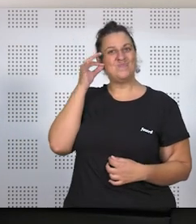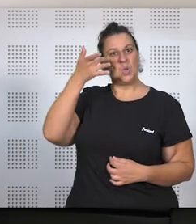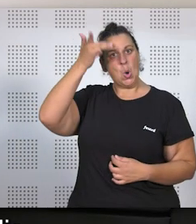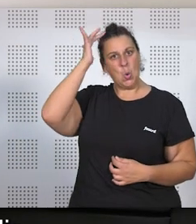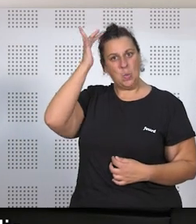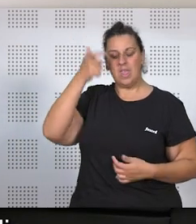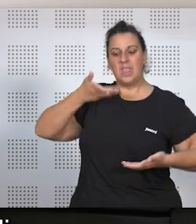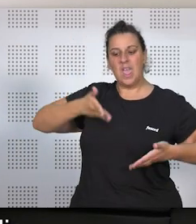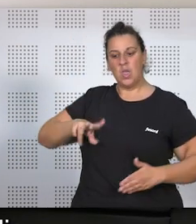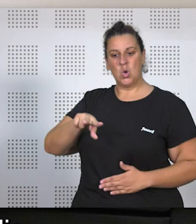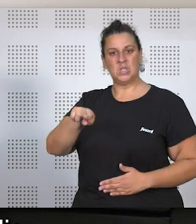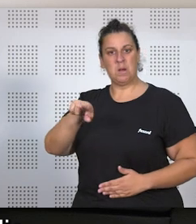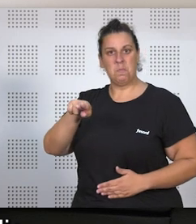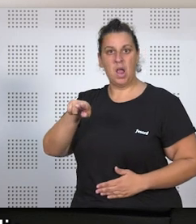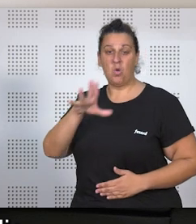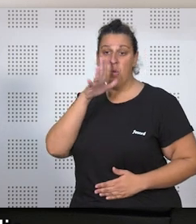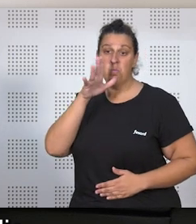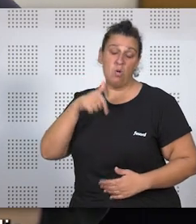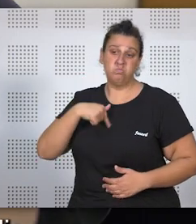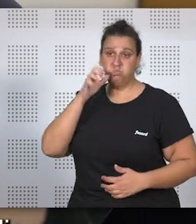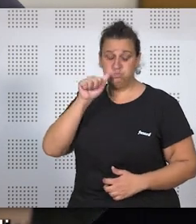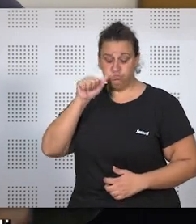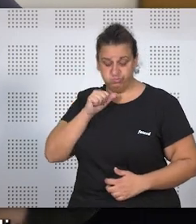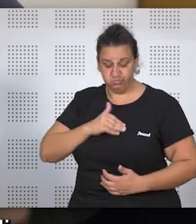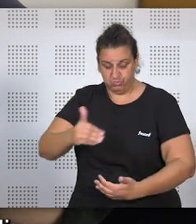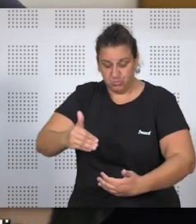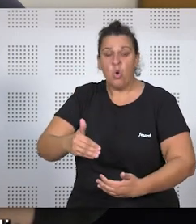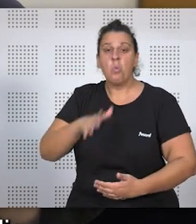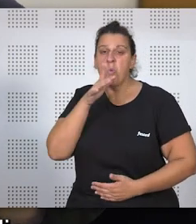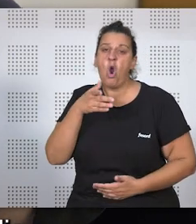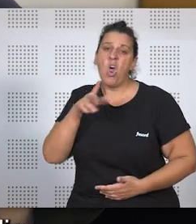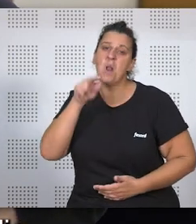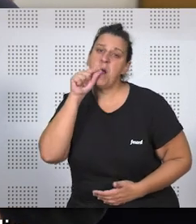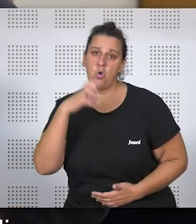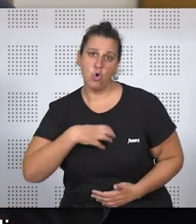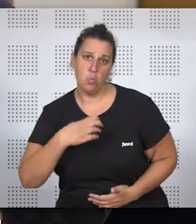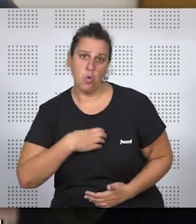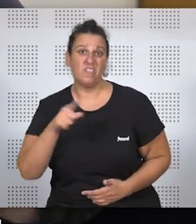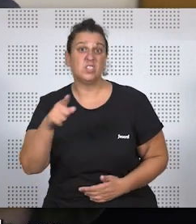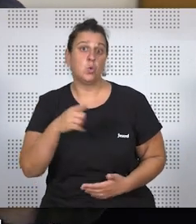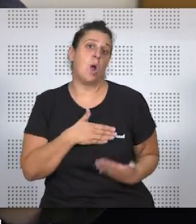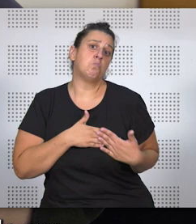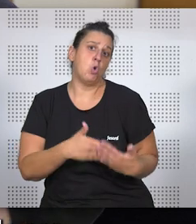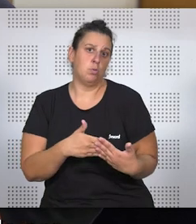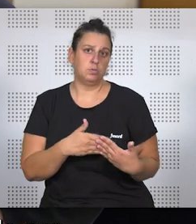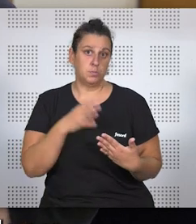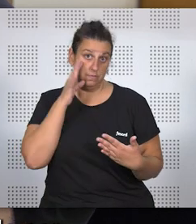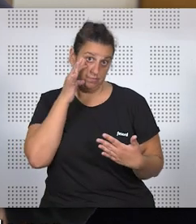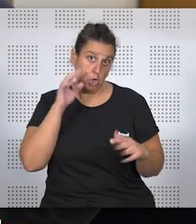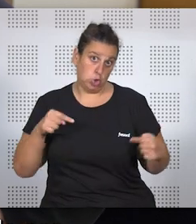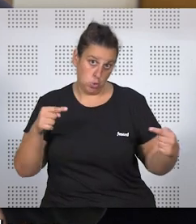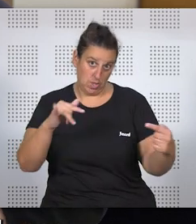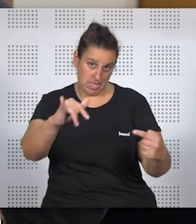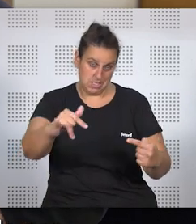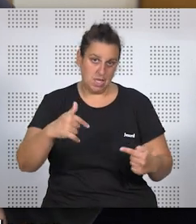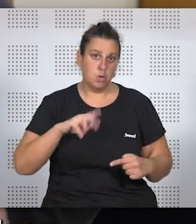puede, en este caso, no hay transacción económica por medio, sino que es un acto, digamos, altruista por parte del personaje, porque eso tiene sus consecuencias,